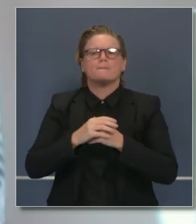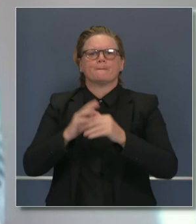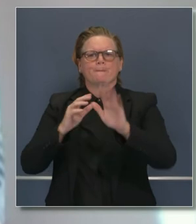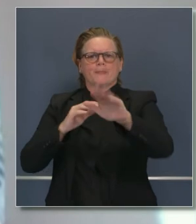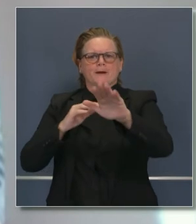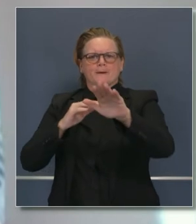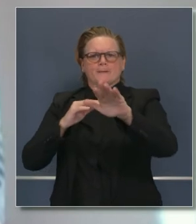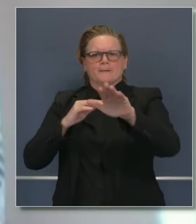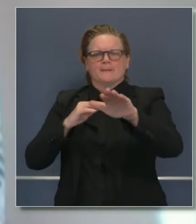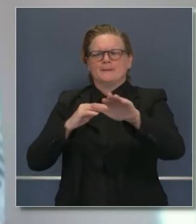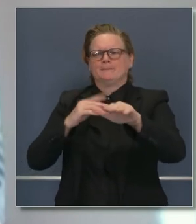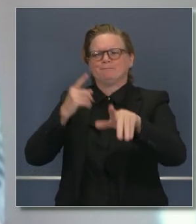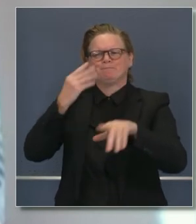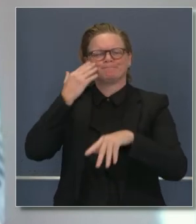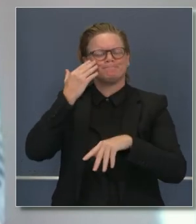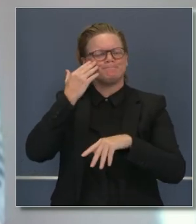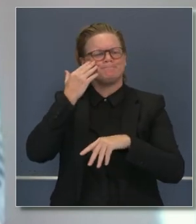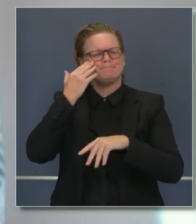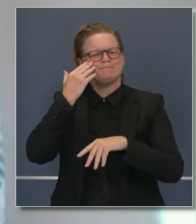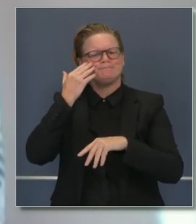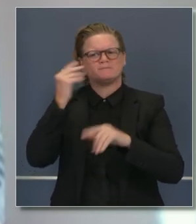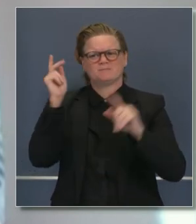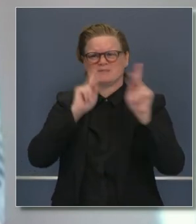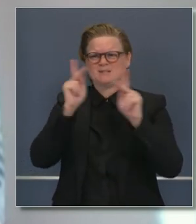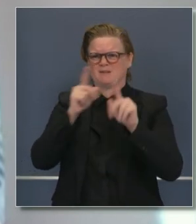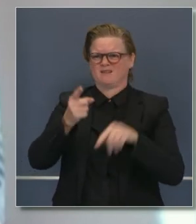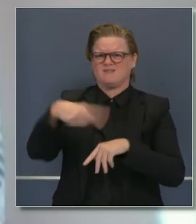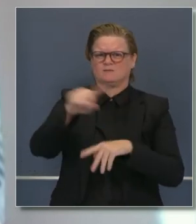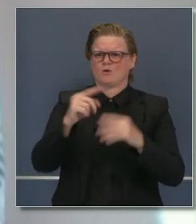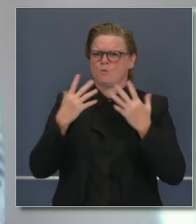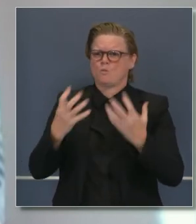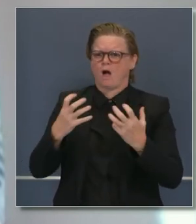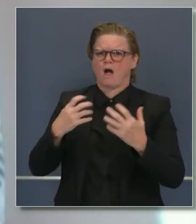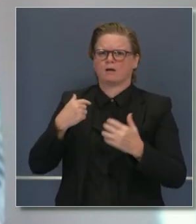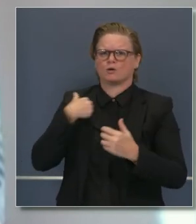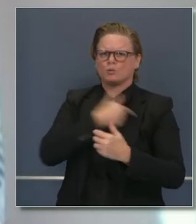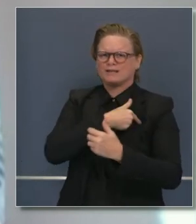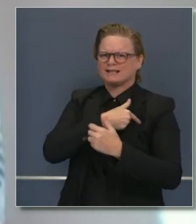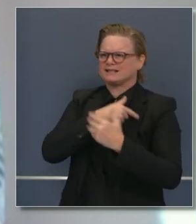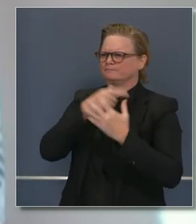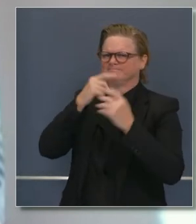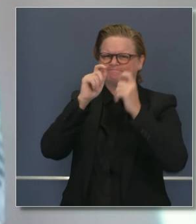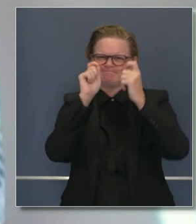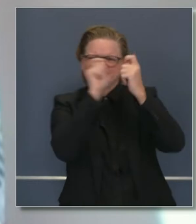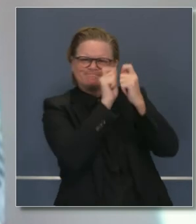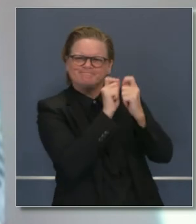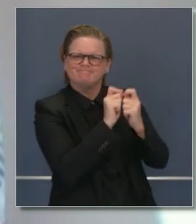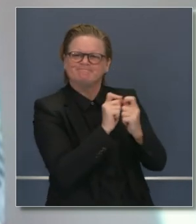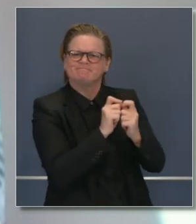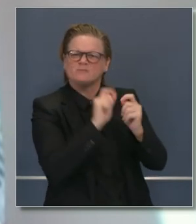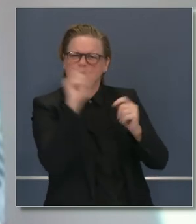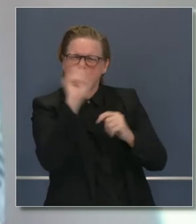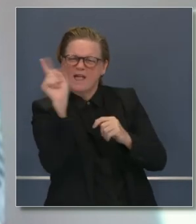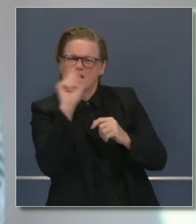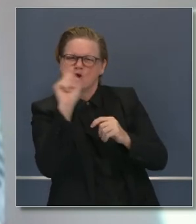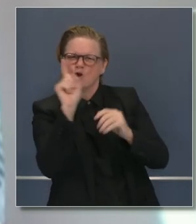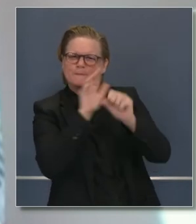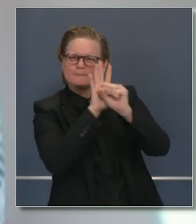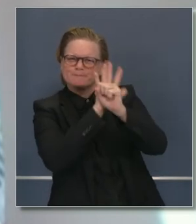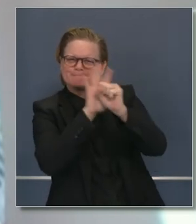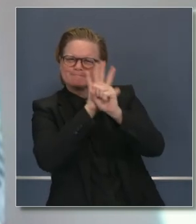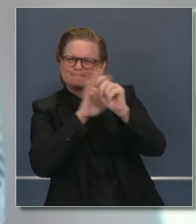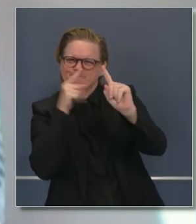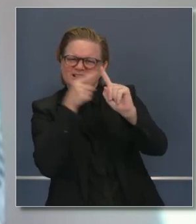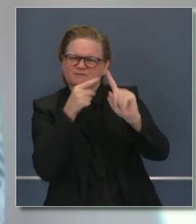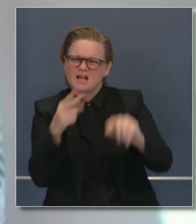mundo quiere que identifiquemos el sector donde se está llevando a cabo la propagación. Pero la verdad es que